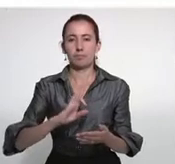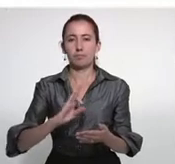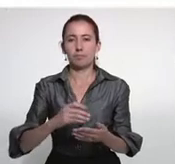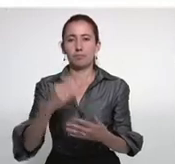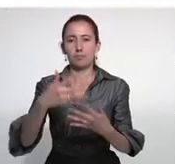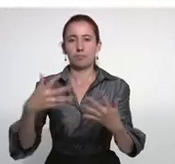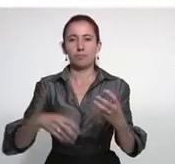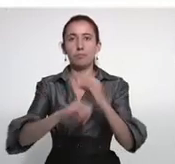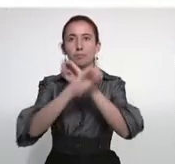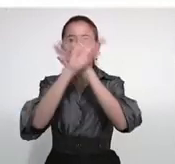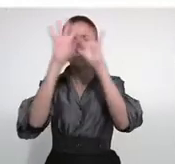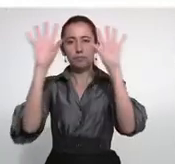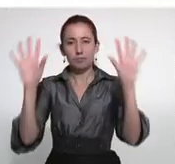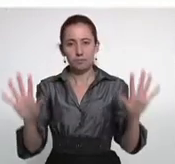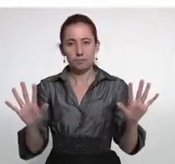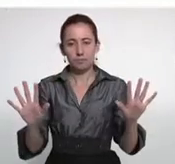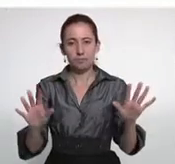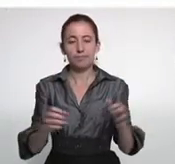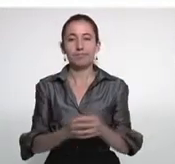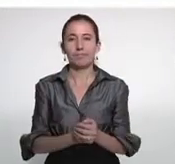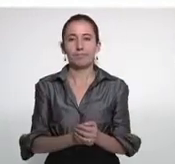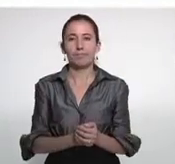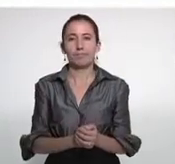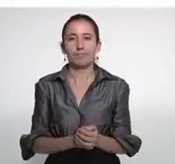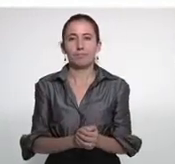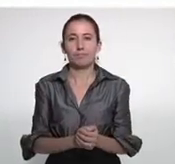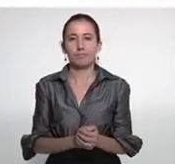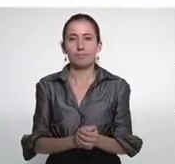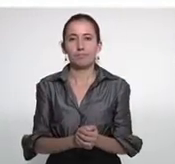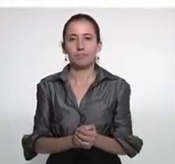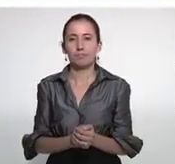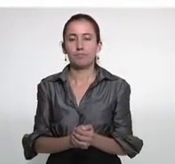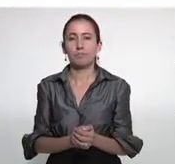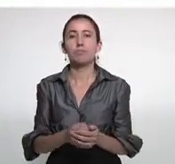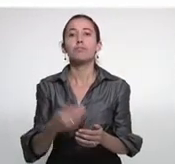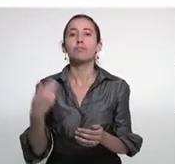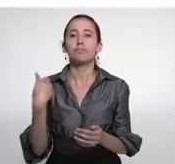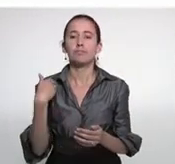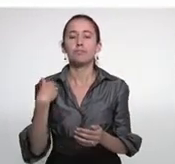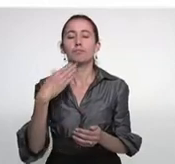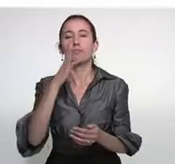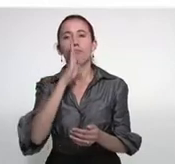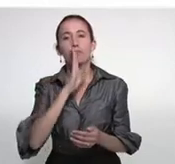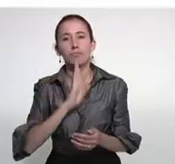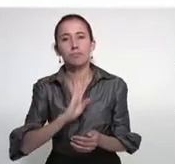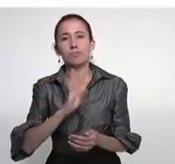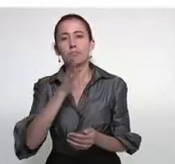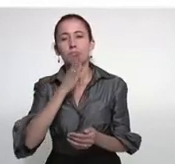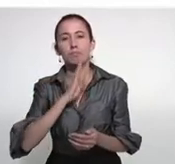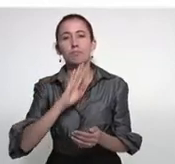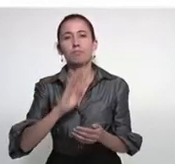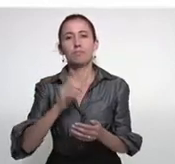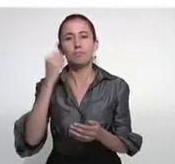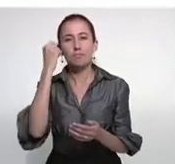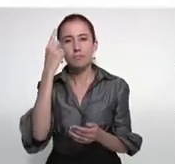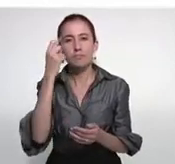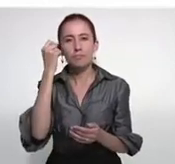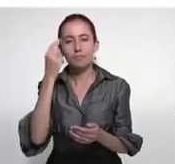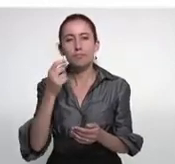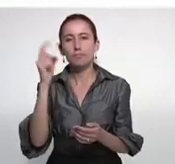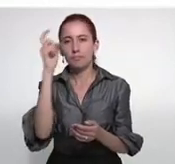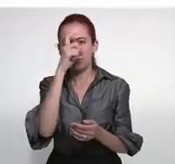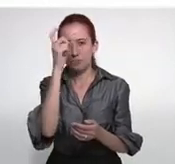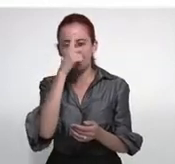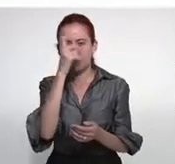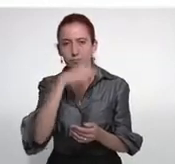claras y sencillas, tanto a la persona con discapacidad como a su acompañante. Tenga mucha paciencia para comprender lo que dice